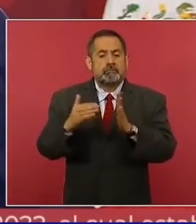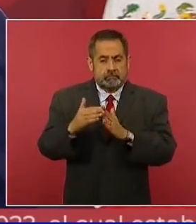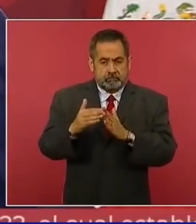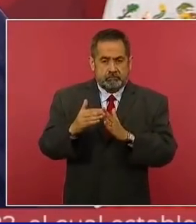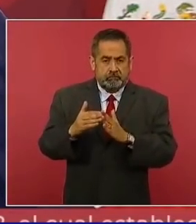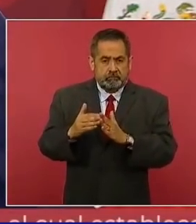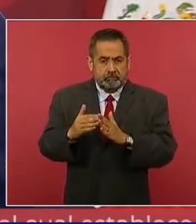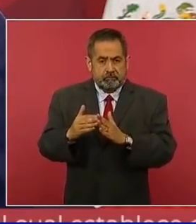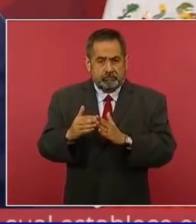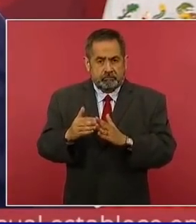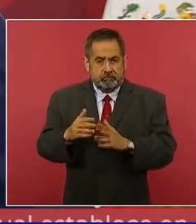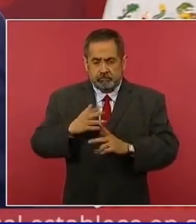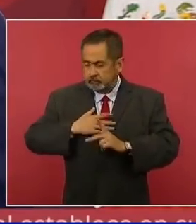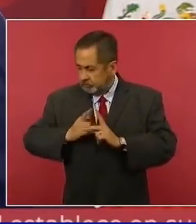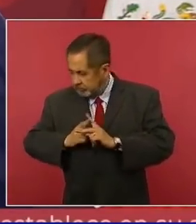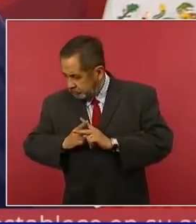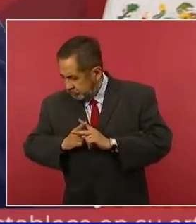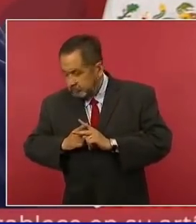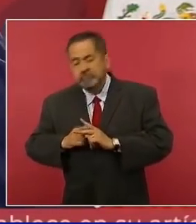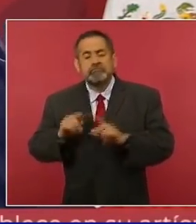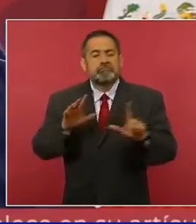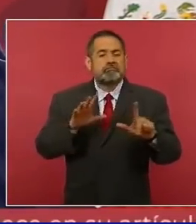Si hago bien las cuentas.